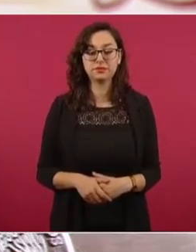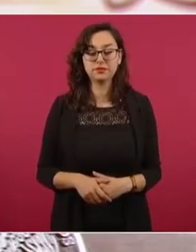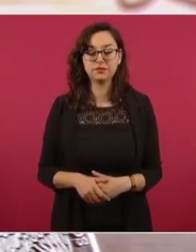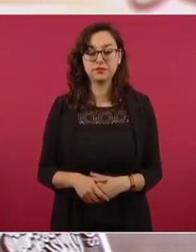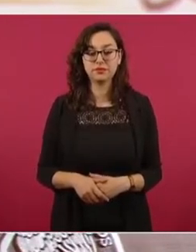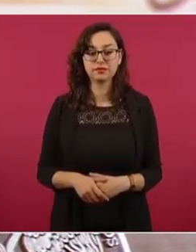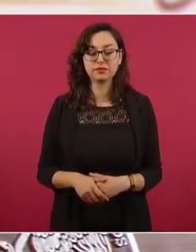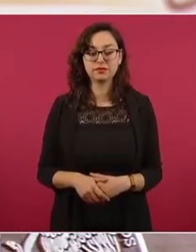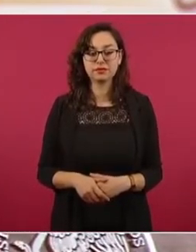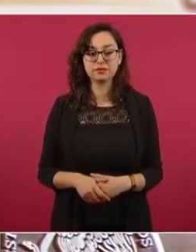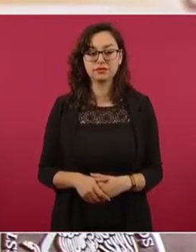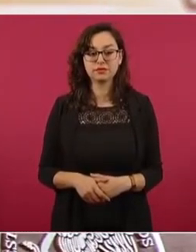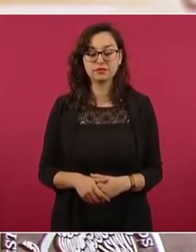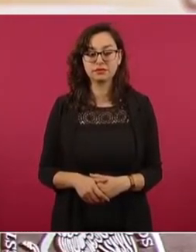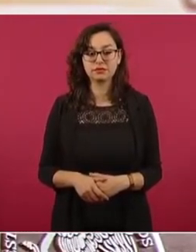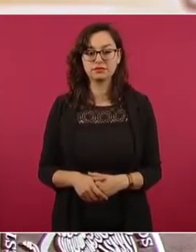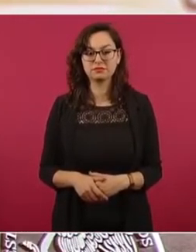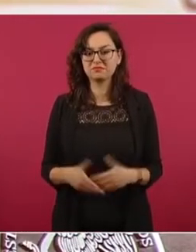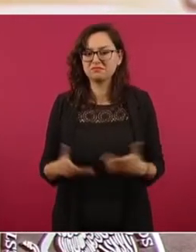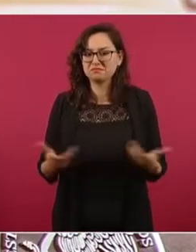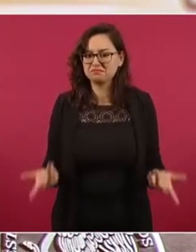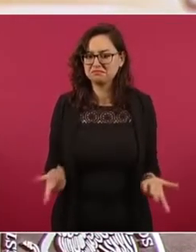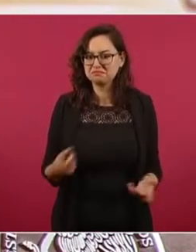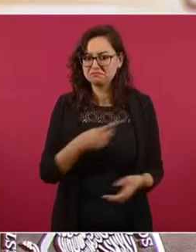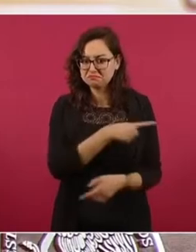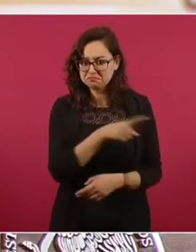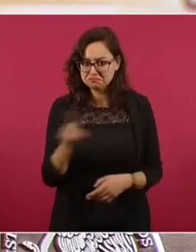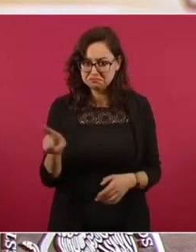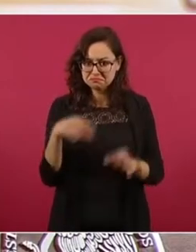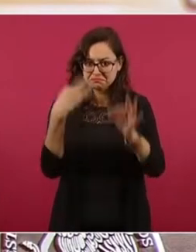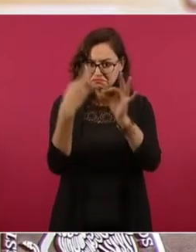Además, el que nada debe, nada teme.